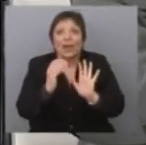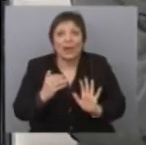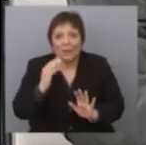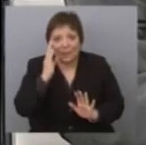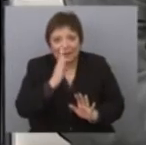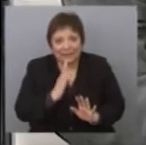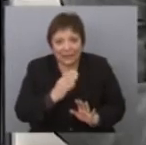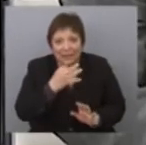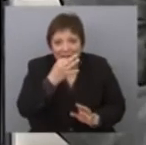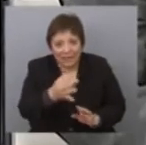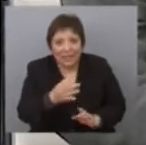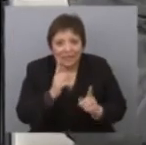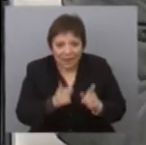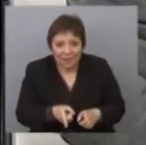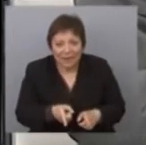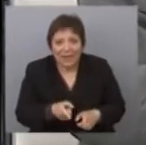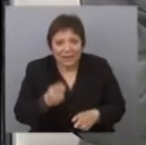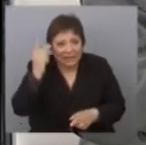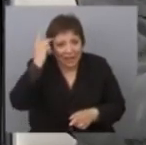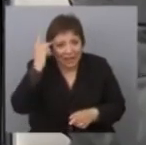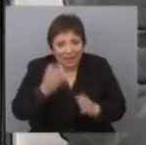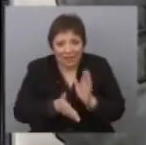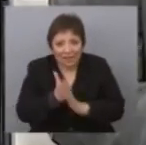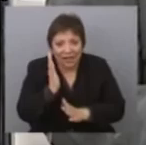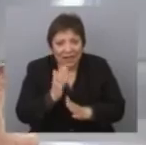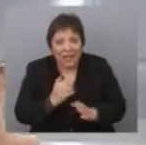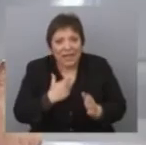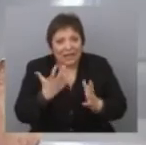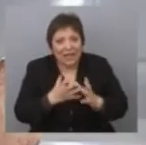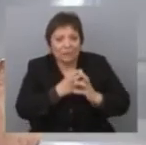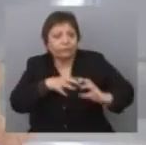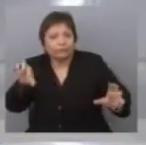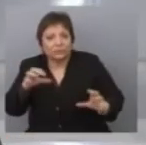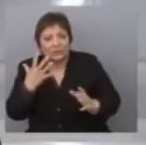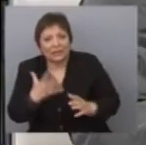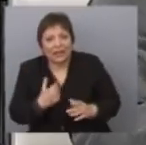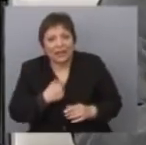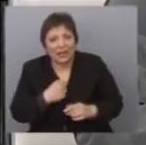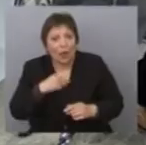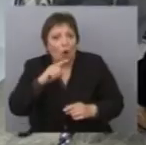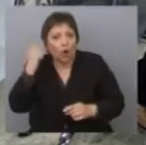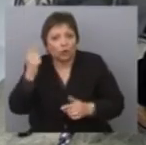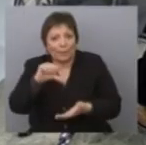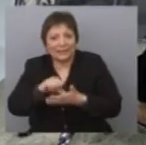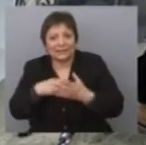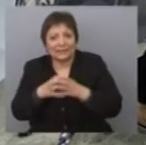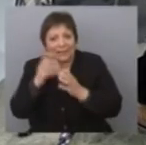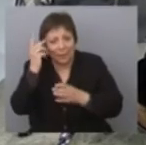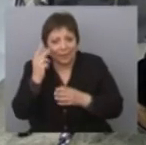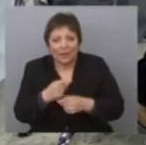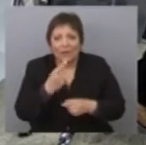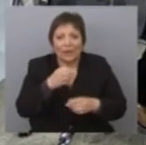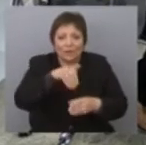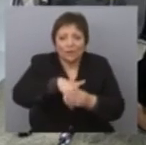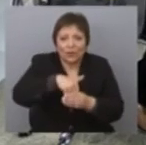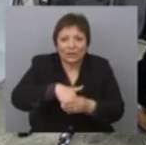hay voces hasta de hablar de que San Pablo se despegue del resto de Brasil. Sí, hay muchas defensas de separatismo. Y está ese discurso de cómo los que votaron diferente,